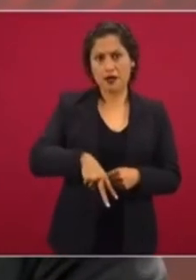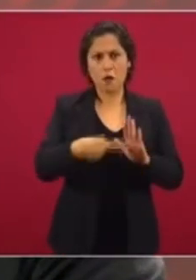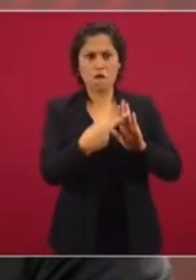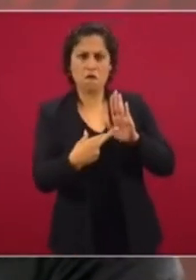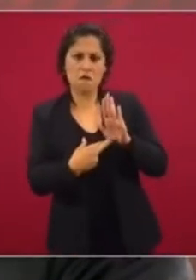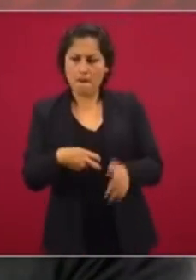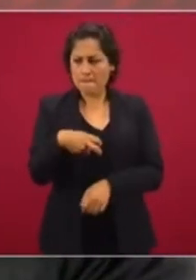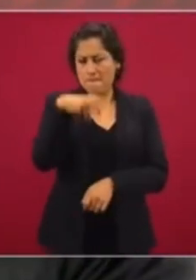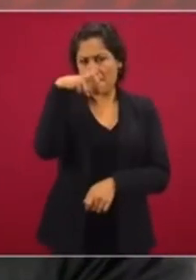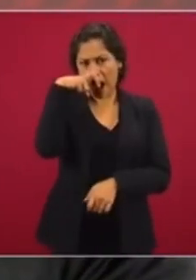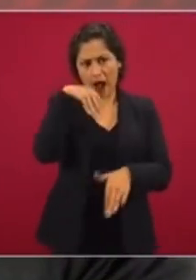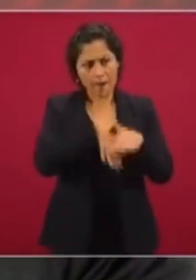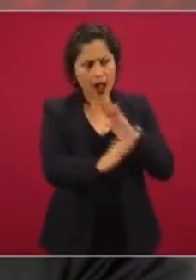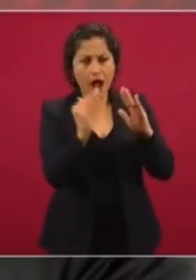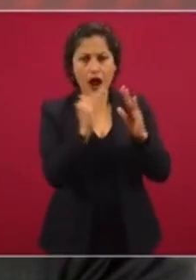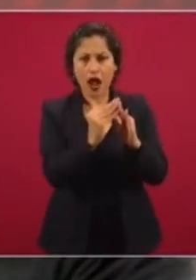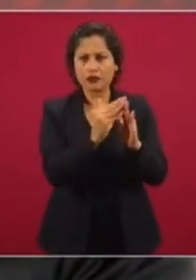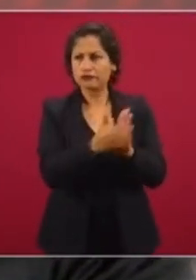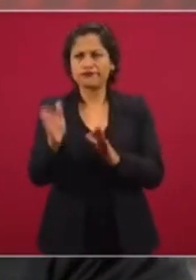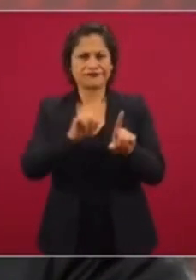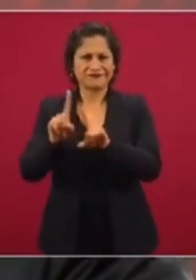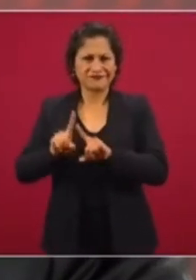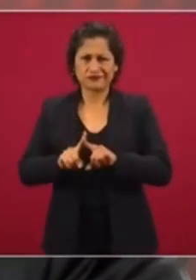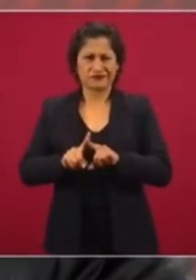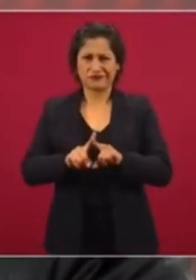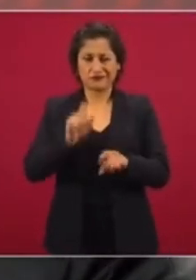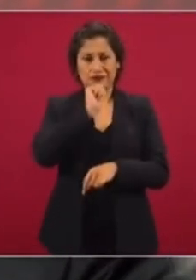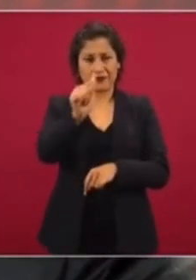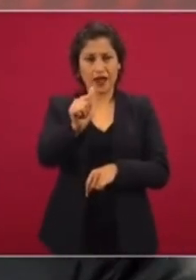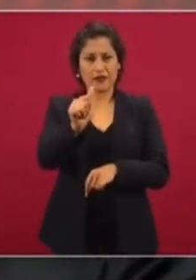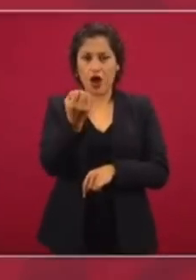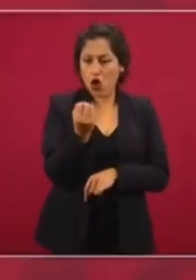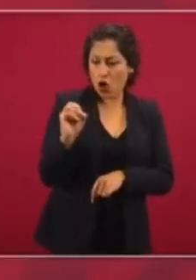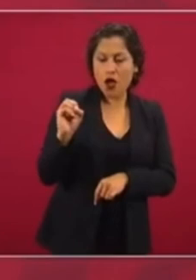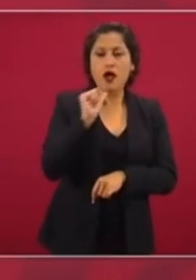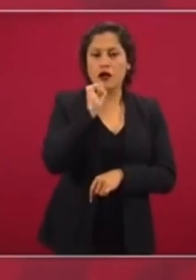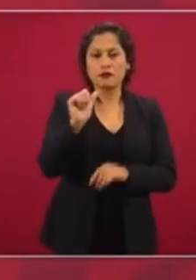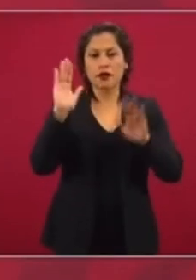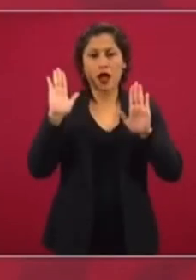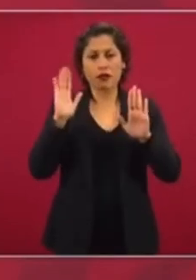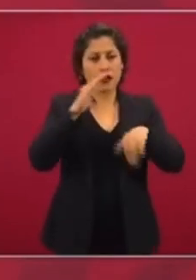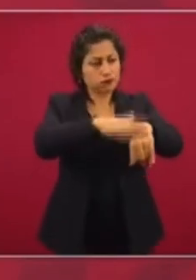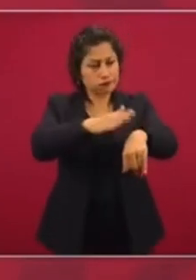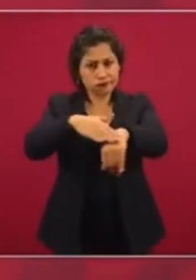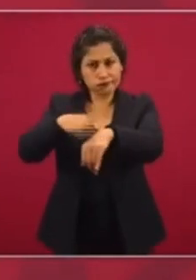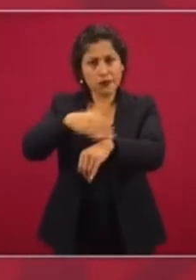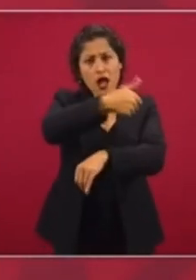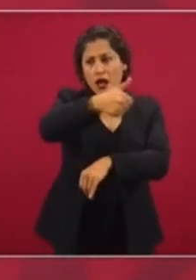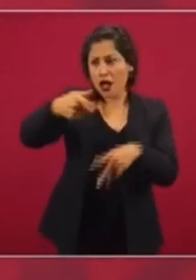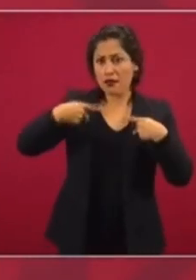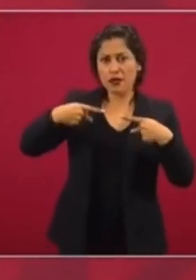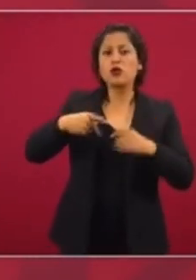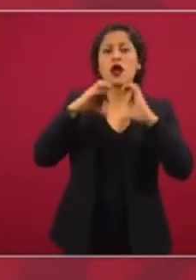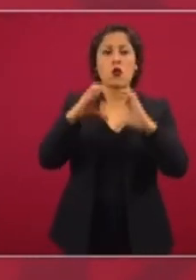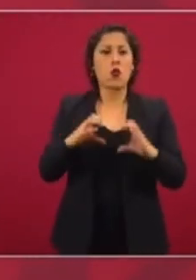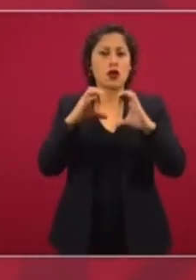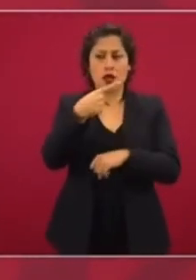no es obligatorio. Es que cada quien se cuide. Y así lo ha venido haciendo la gente.